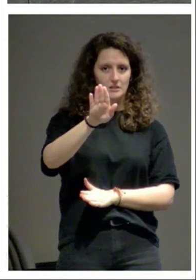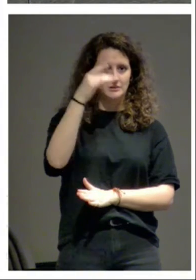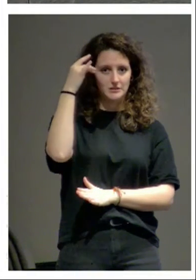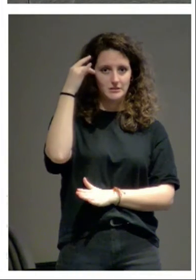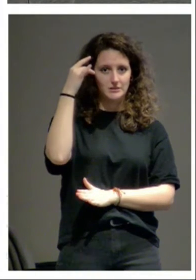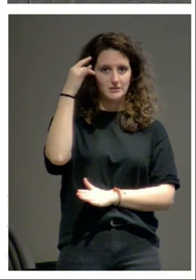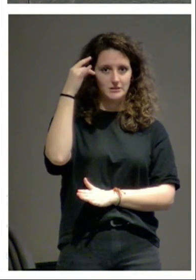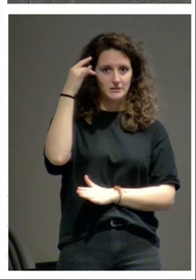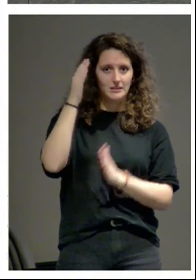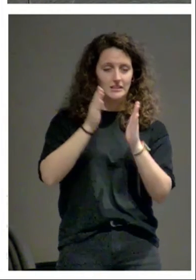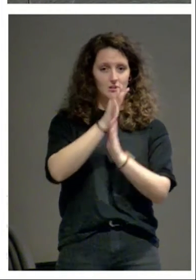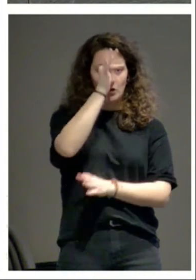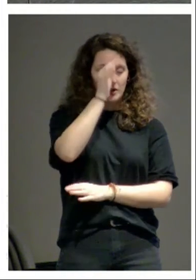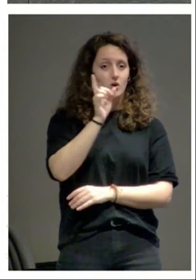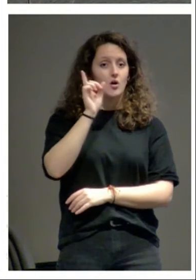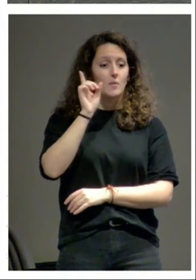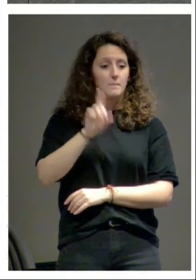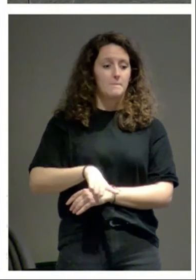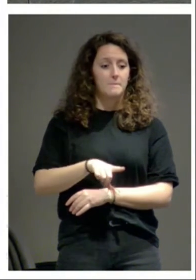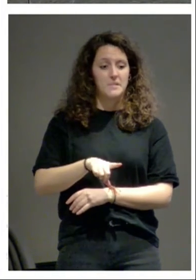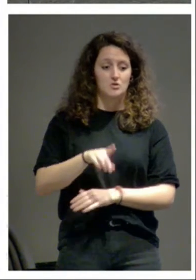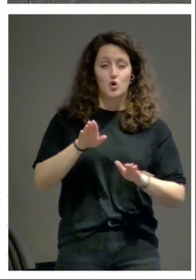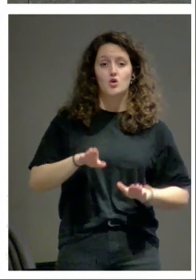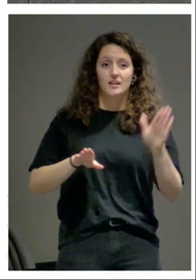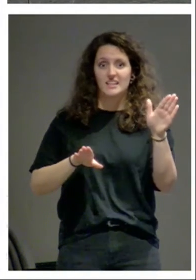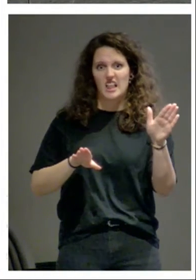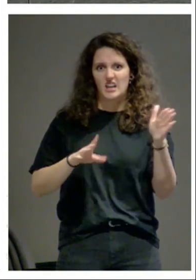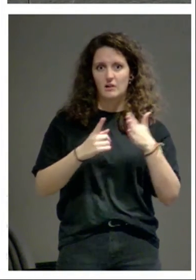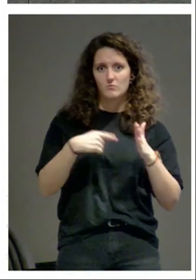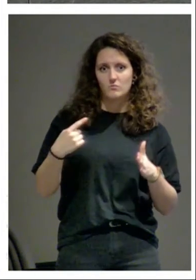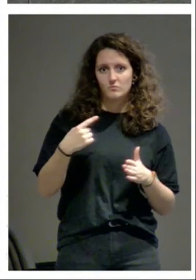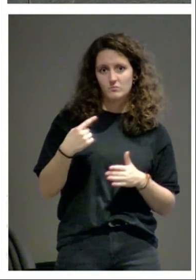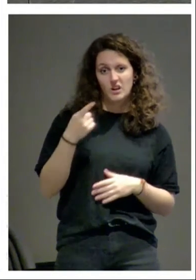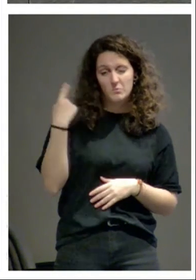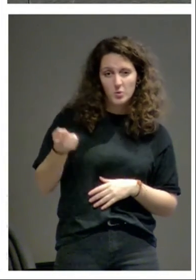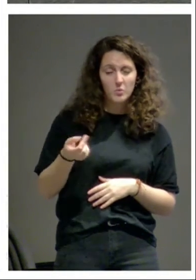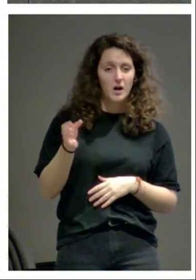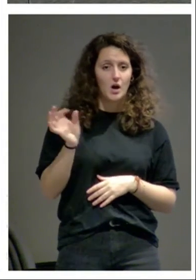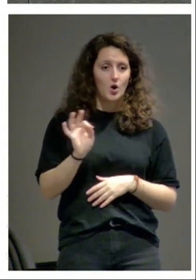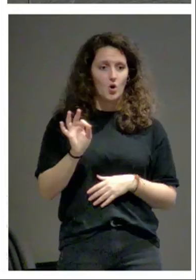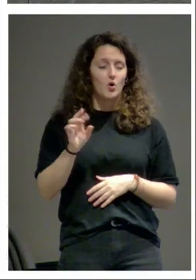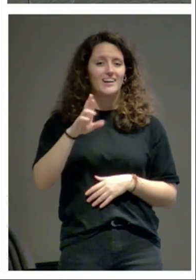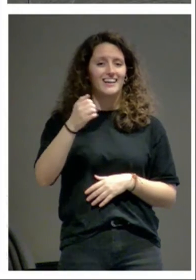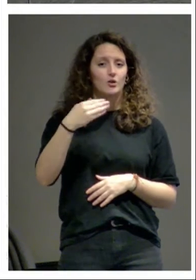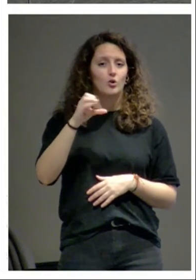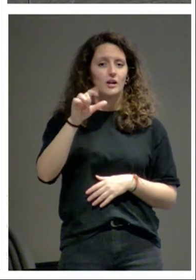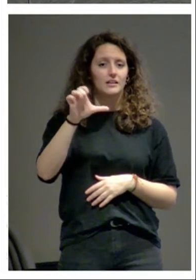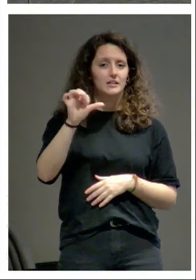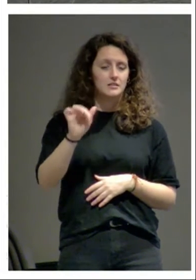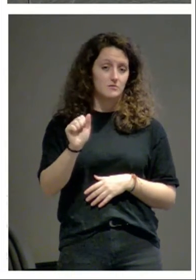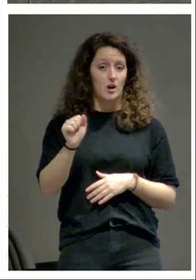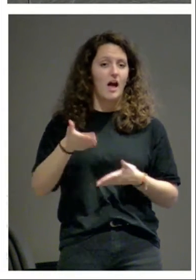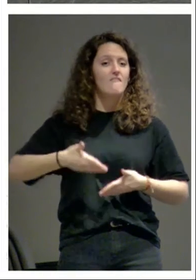barranco de la avenida de Quipuzcoa como se llame no sé cómo se llama la zona de Recoletas creo que es todavía prolongación de la avenida de